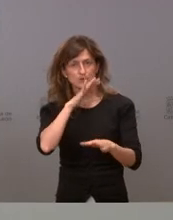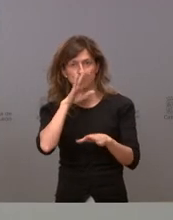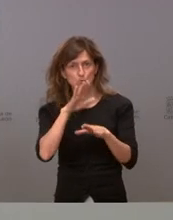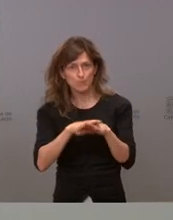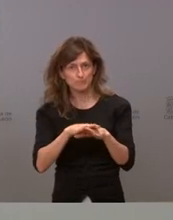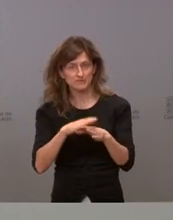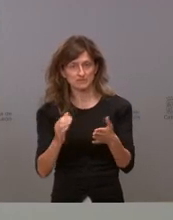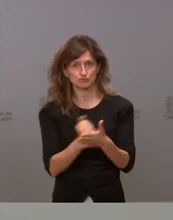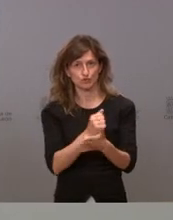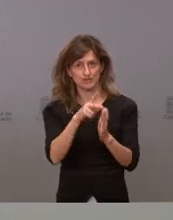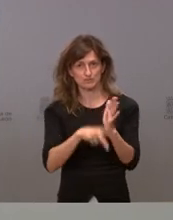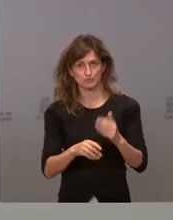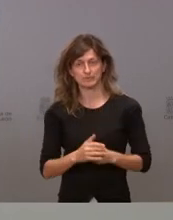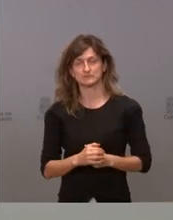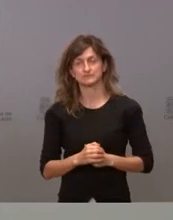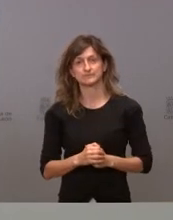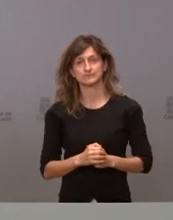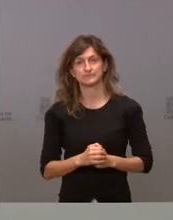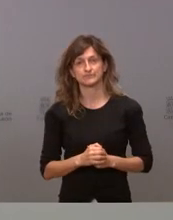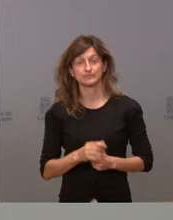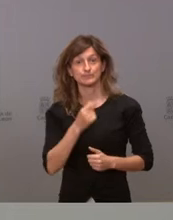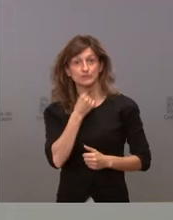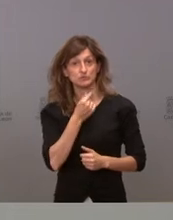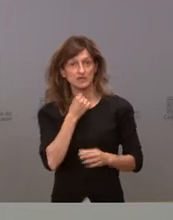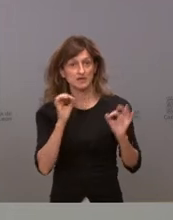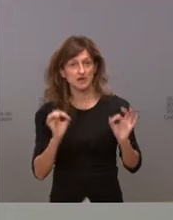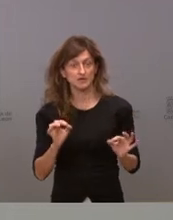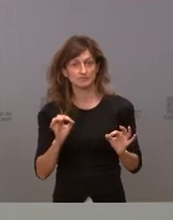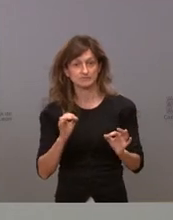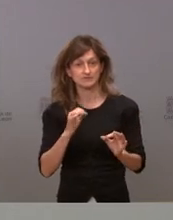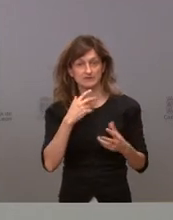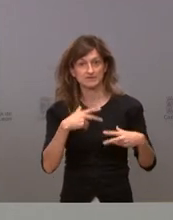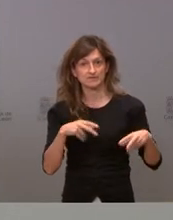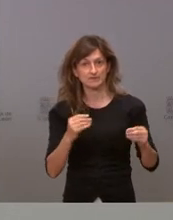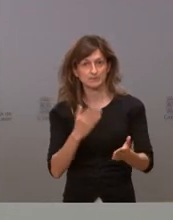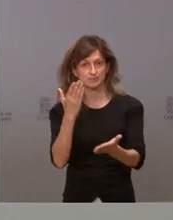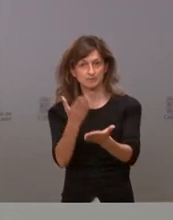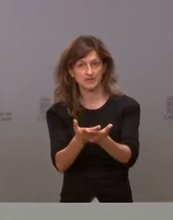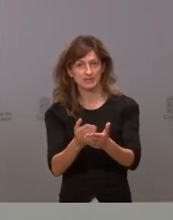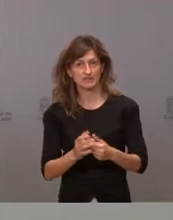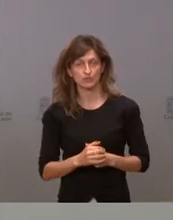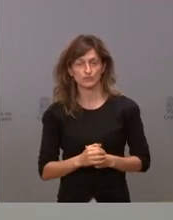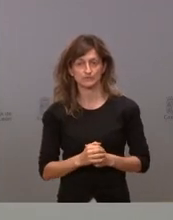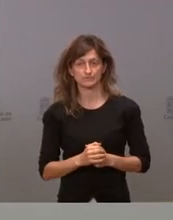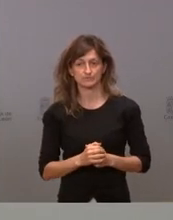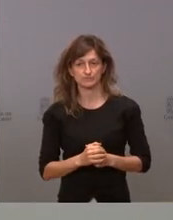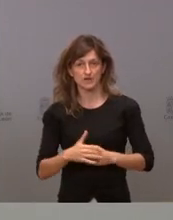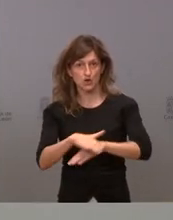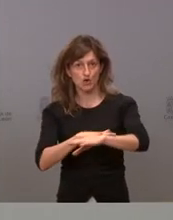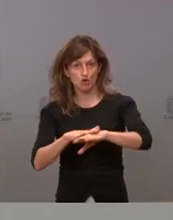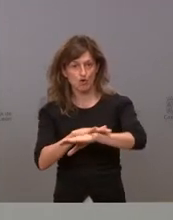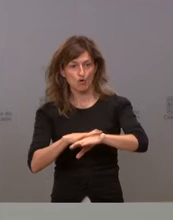de las normas y me gustaría acabar pidiendo a nuestro gobierno